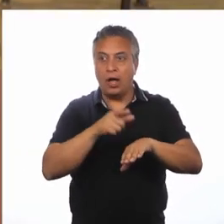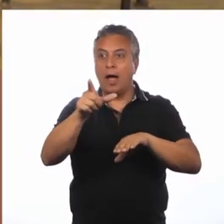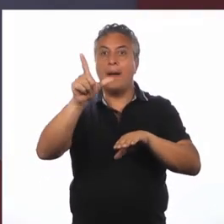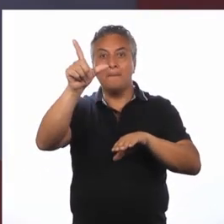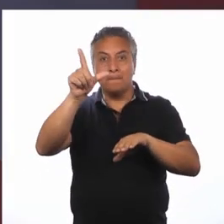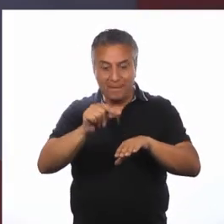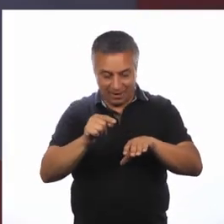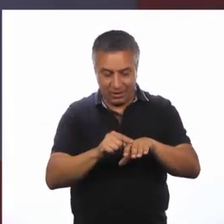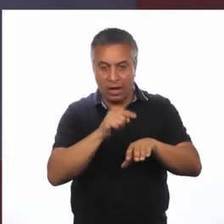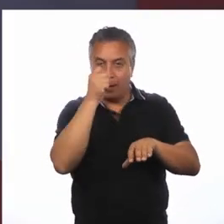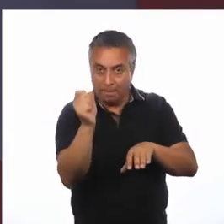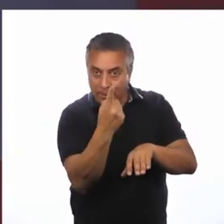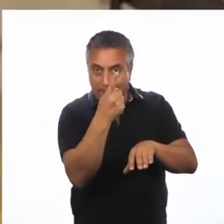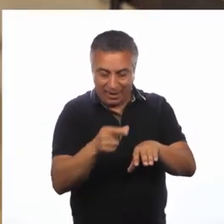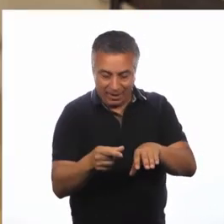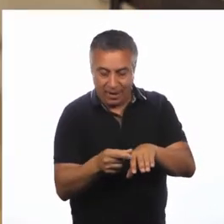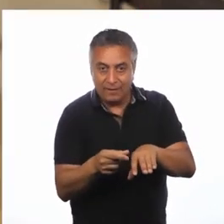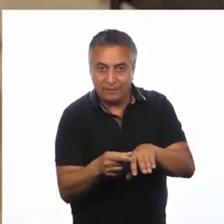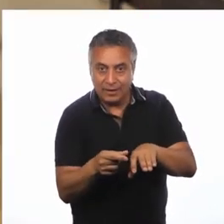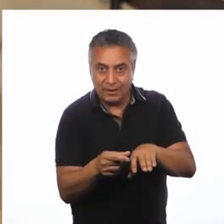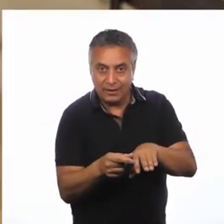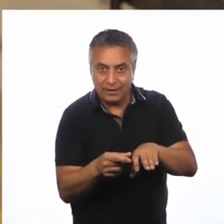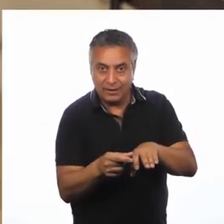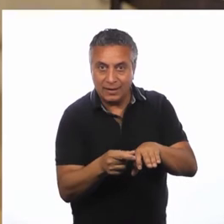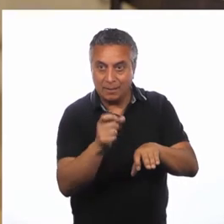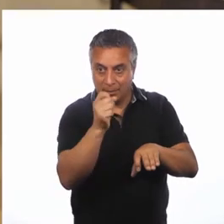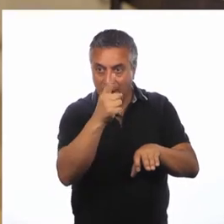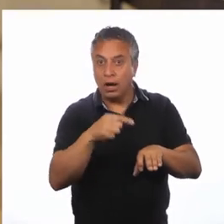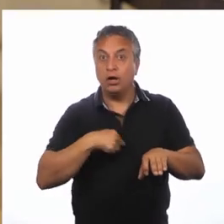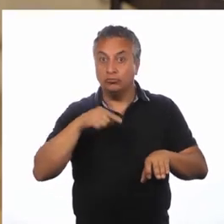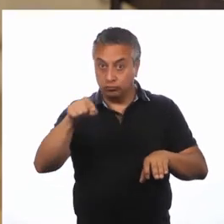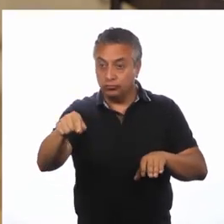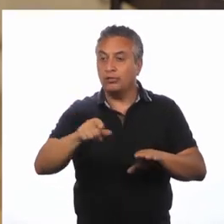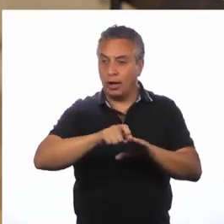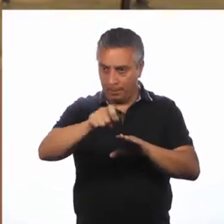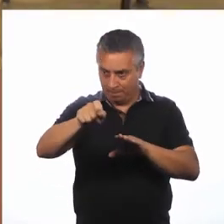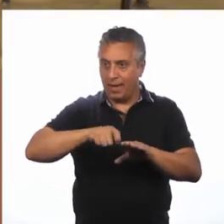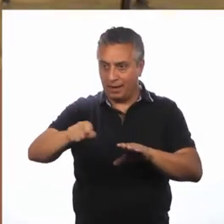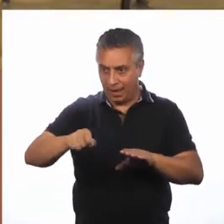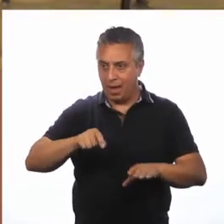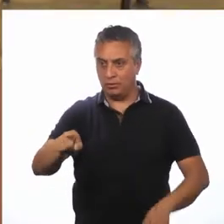Corresponderá A la primera falange De nuestro dedo Marcamos